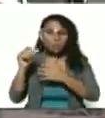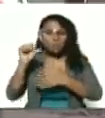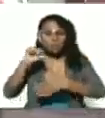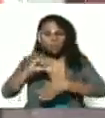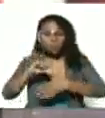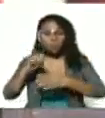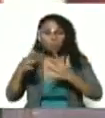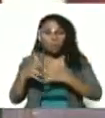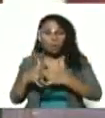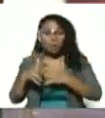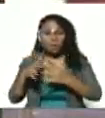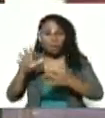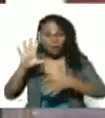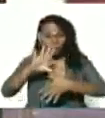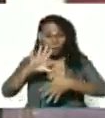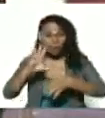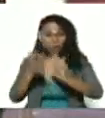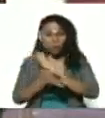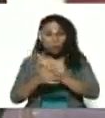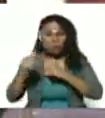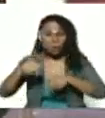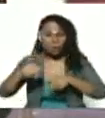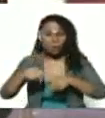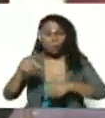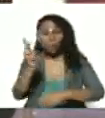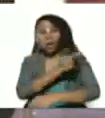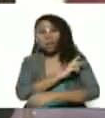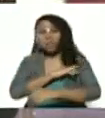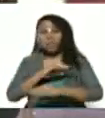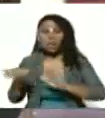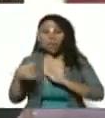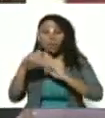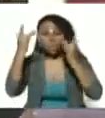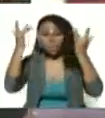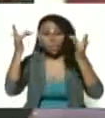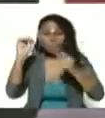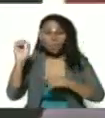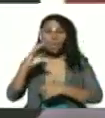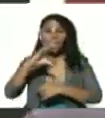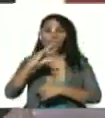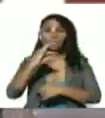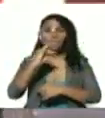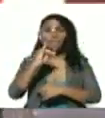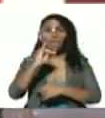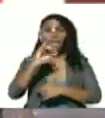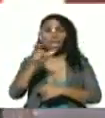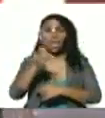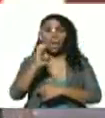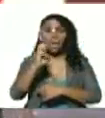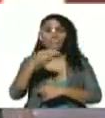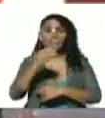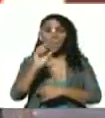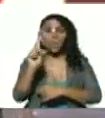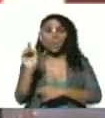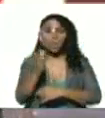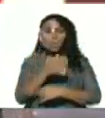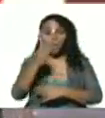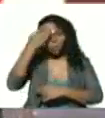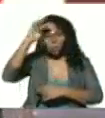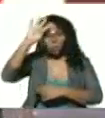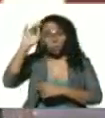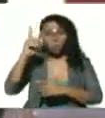primero aquí eran jefes de contrainteligencia de la Dijepol y de la Dijep cubanos gusanos